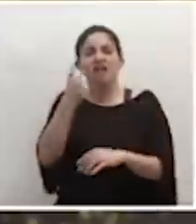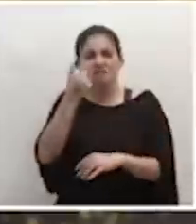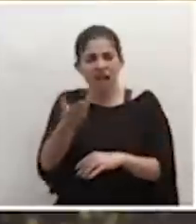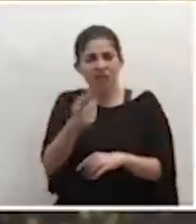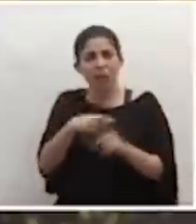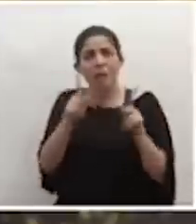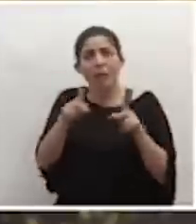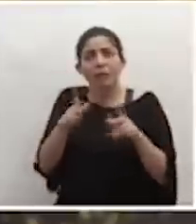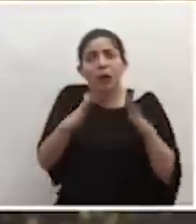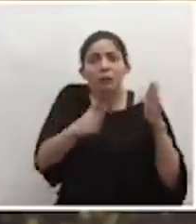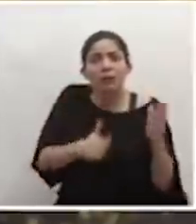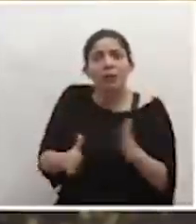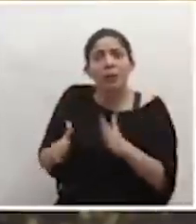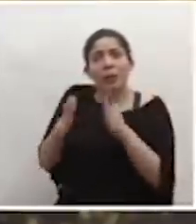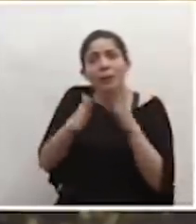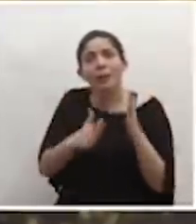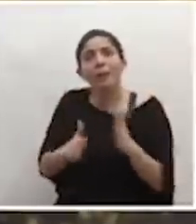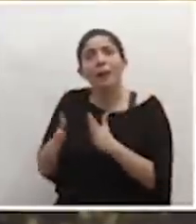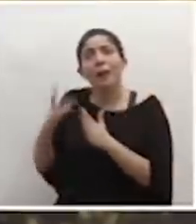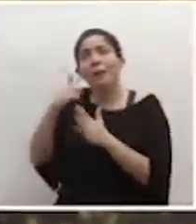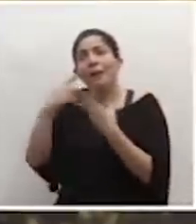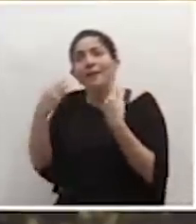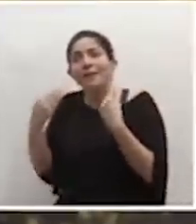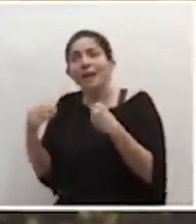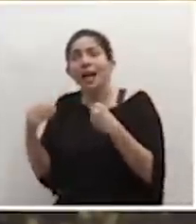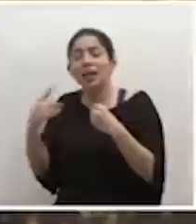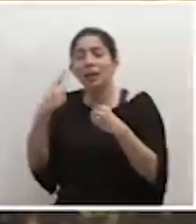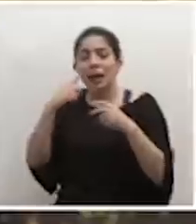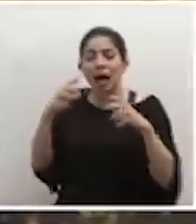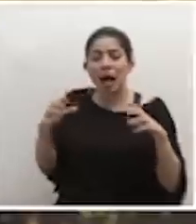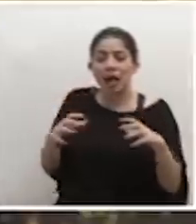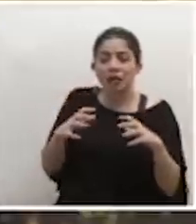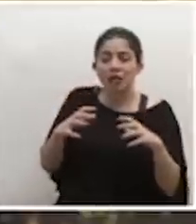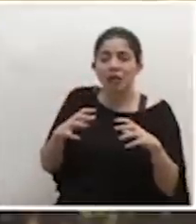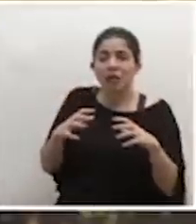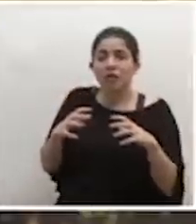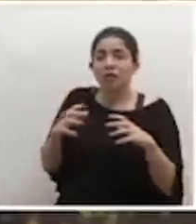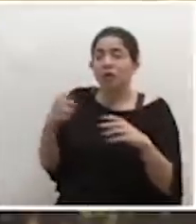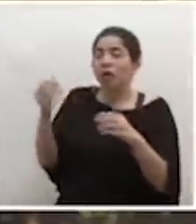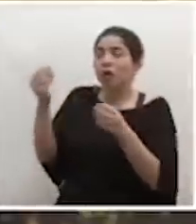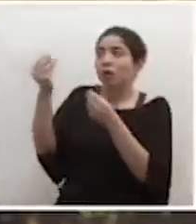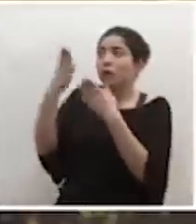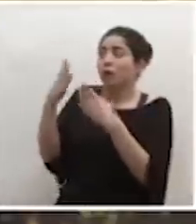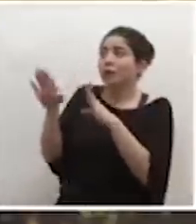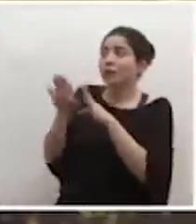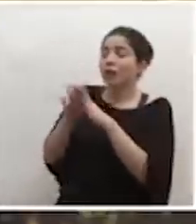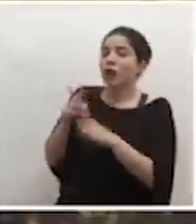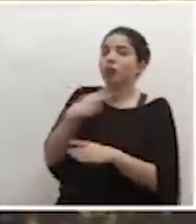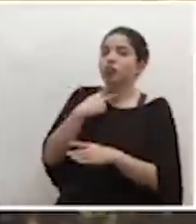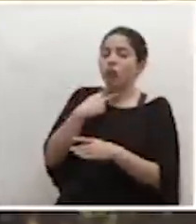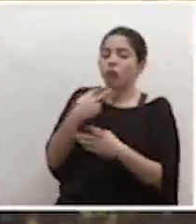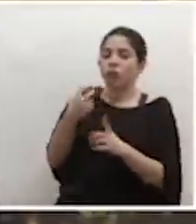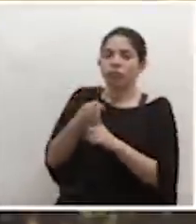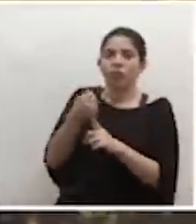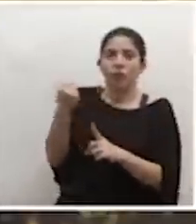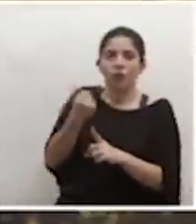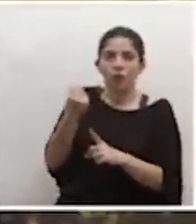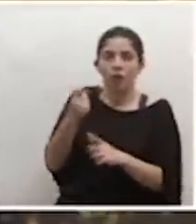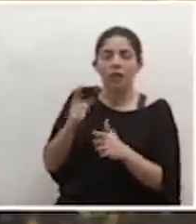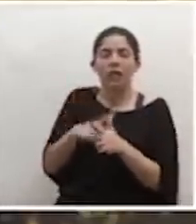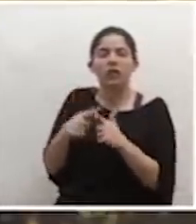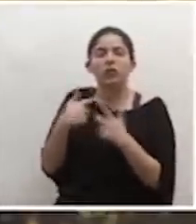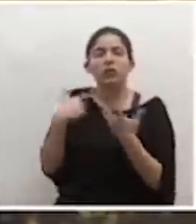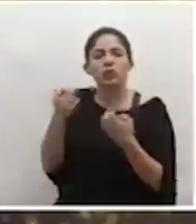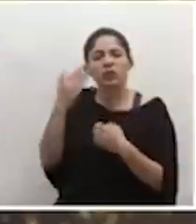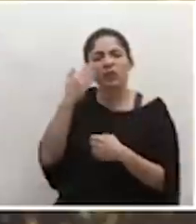gente que se alista para ventas, para reactivarse y anunciar cierres repentinos, tal vez puede ser un poco grosero. Y quisiera saber,